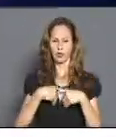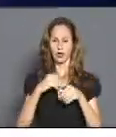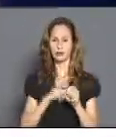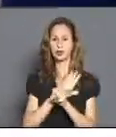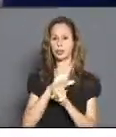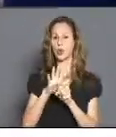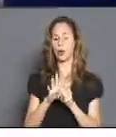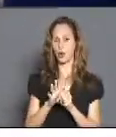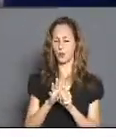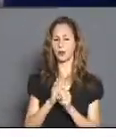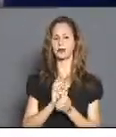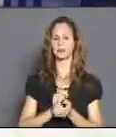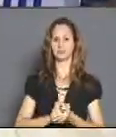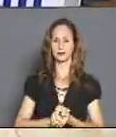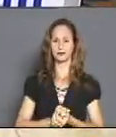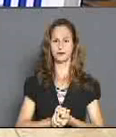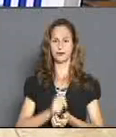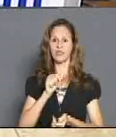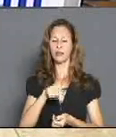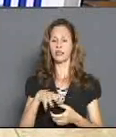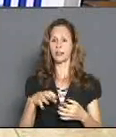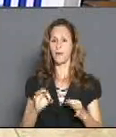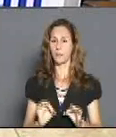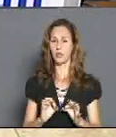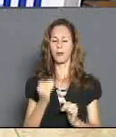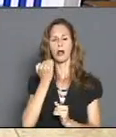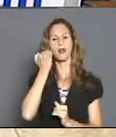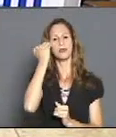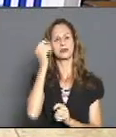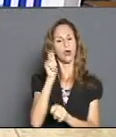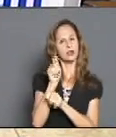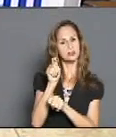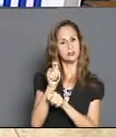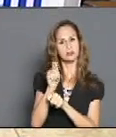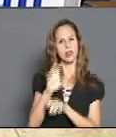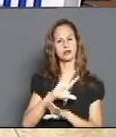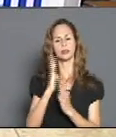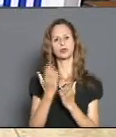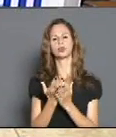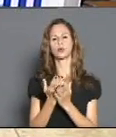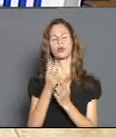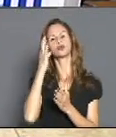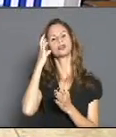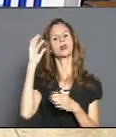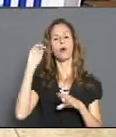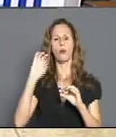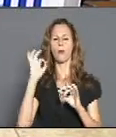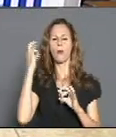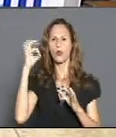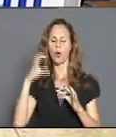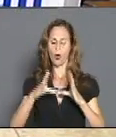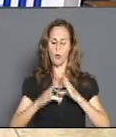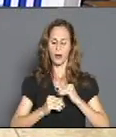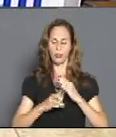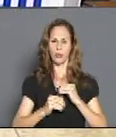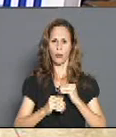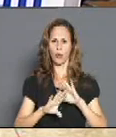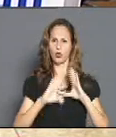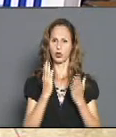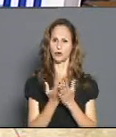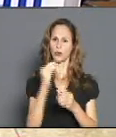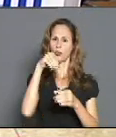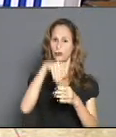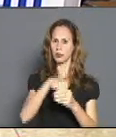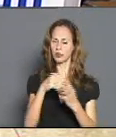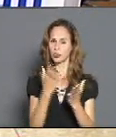instituciones. Y esta misma capacitación también se le dio a todos los psicopedagogos de los centros escolares que tenemos